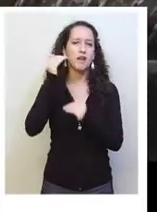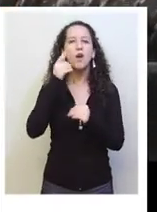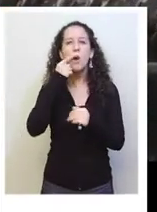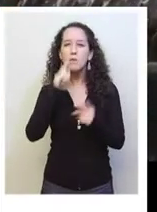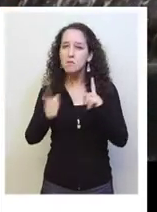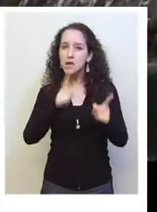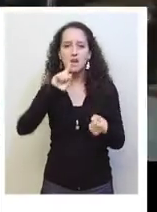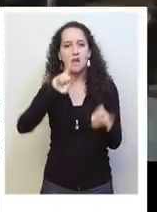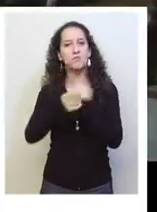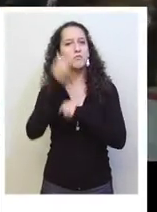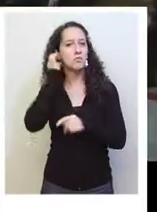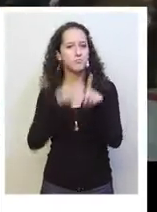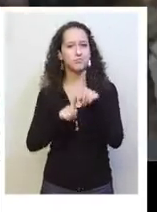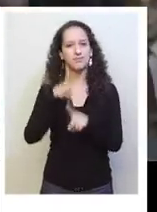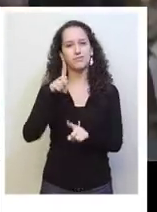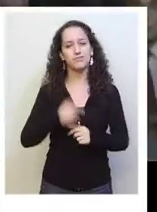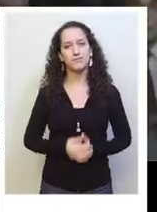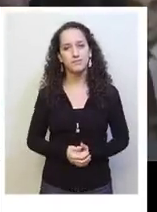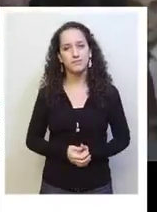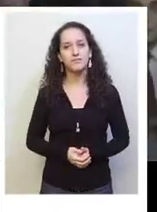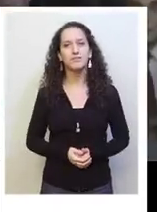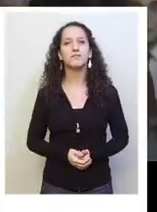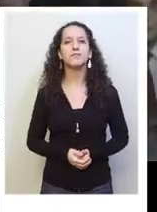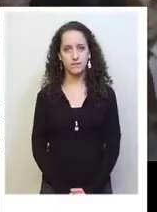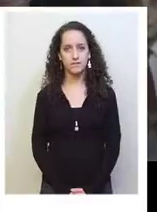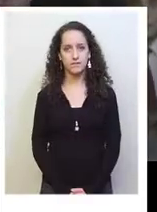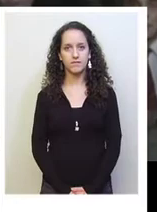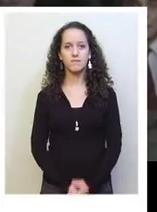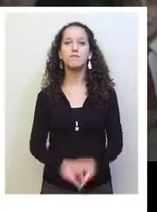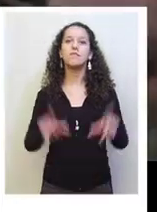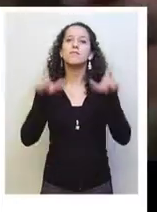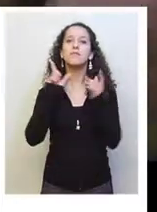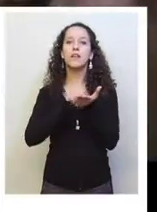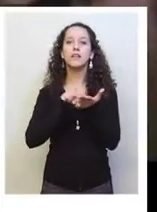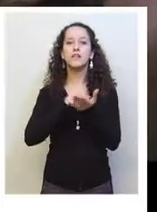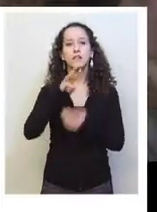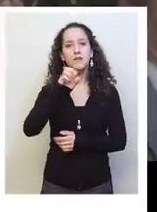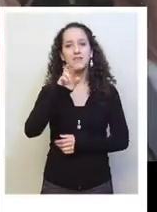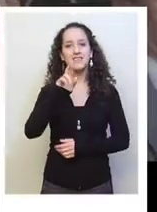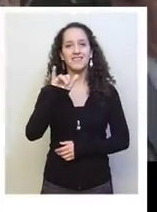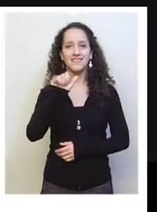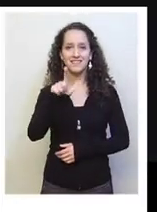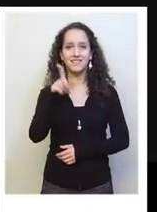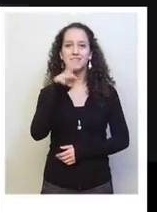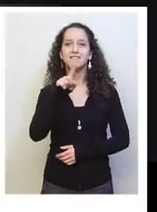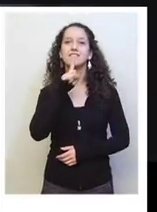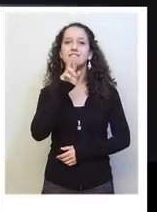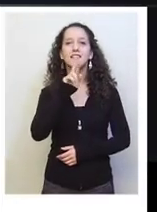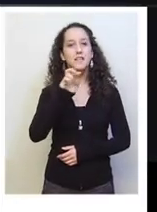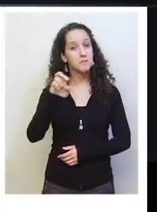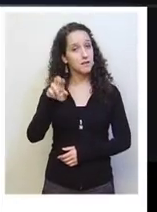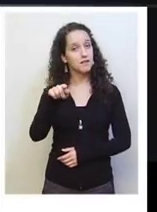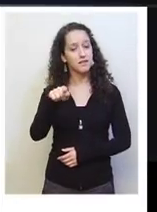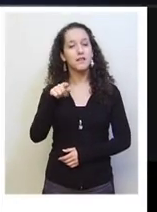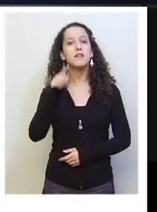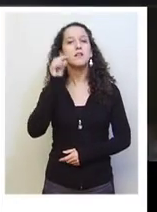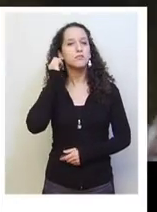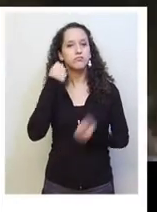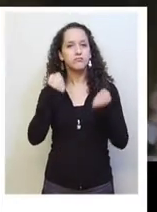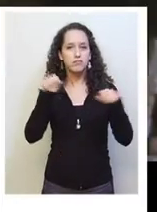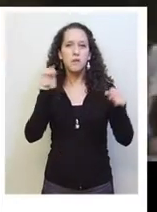transformarse en la mujer más poderosa en un mundo dominado por los hombres. Protagonizada por Meryl Streep,